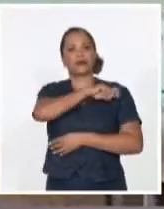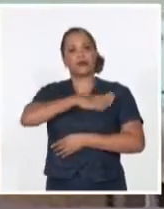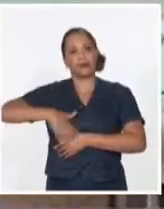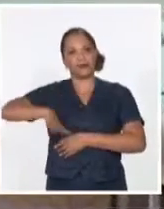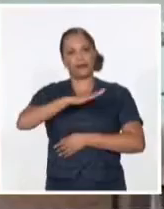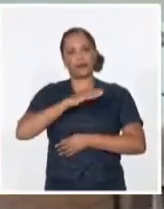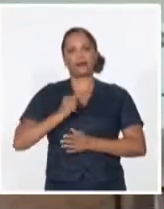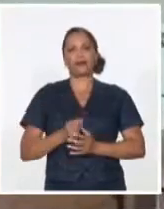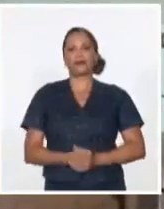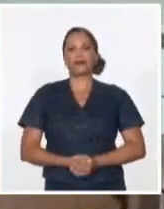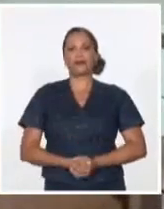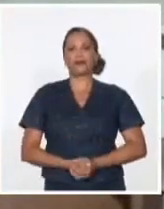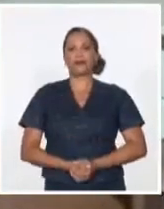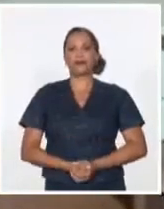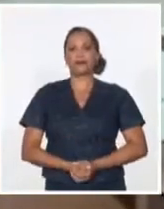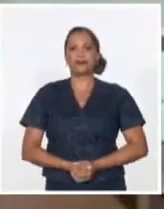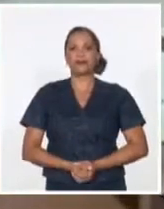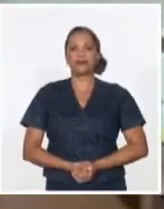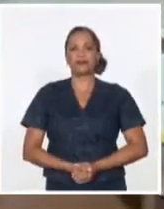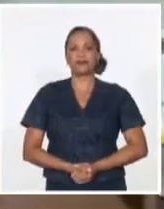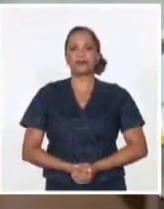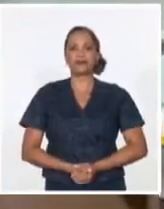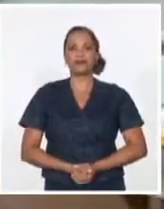Sistema Informativo de la Televisión Cubana.